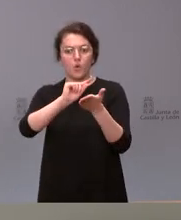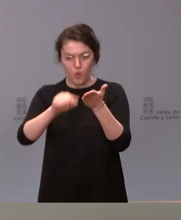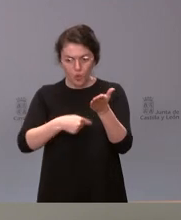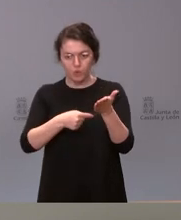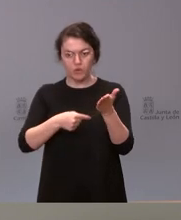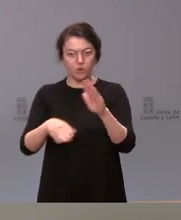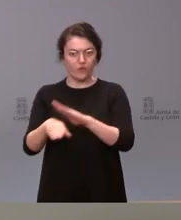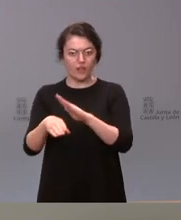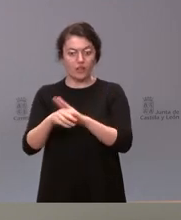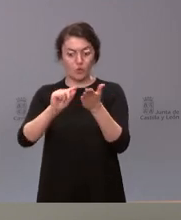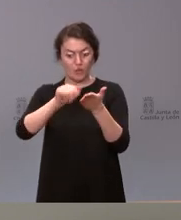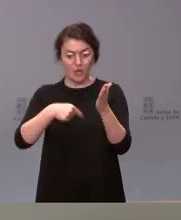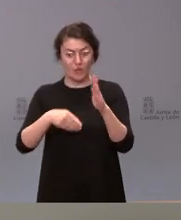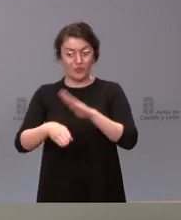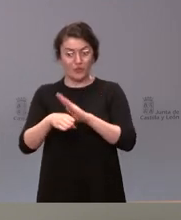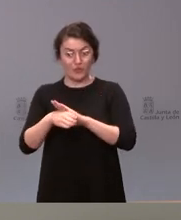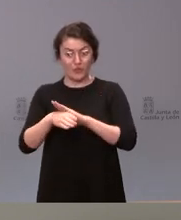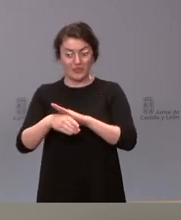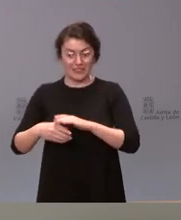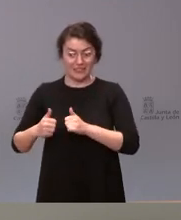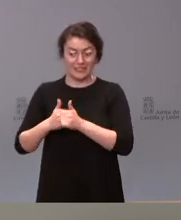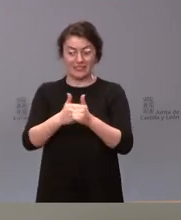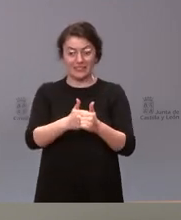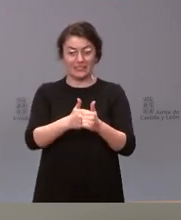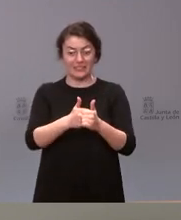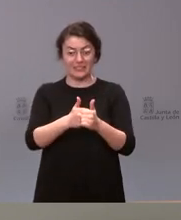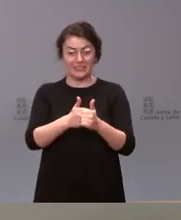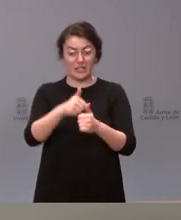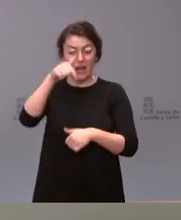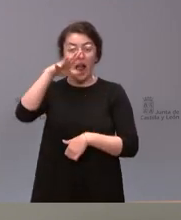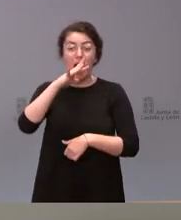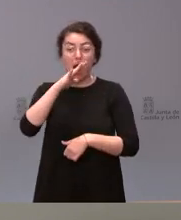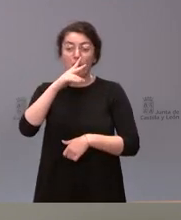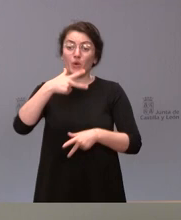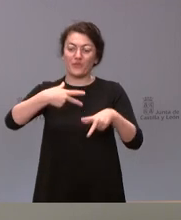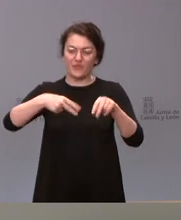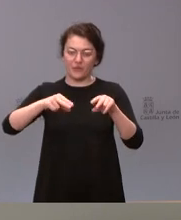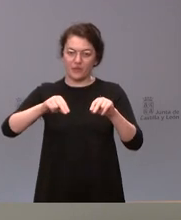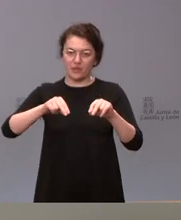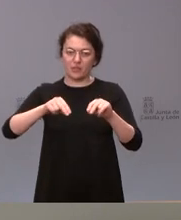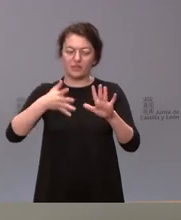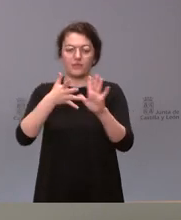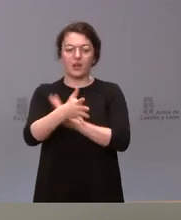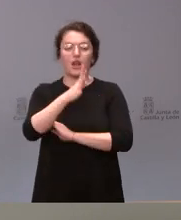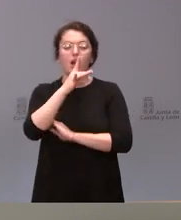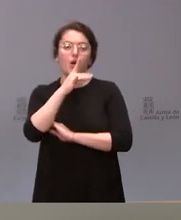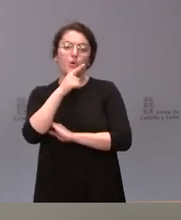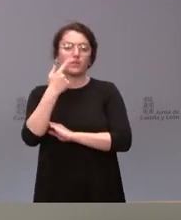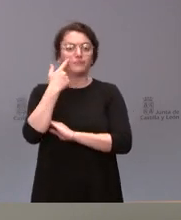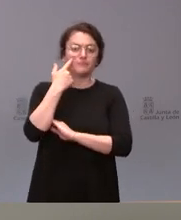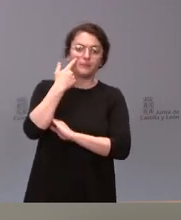vigente finaliza ahora es por eso por lo que estamos trabajando en el nuevo proceso de licitación